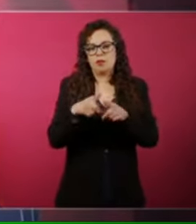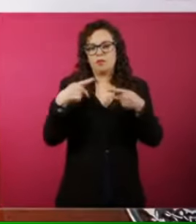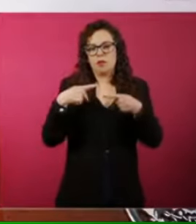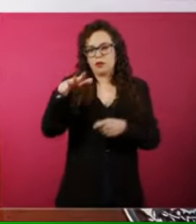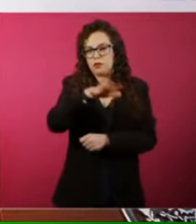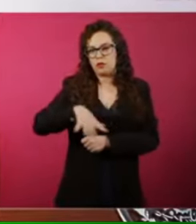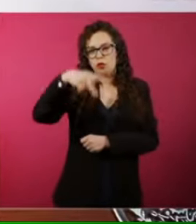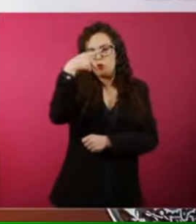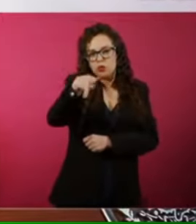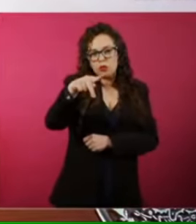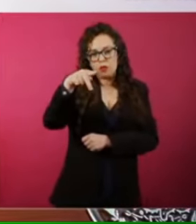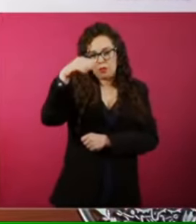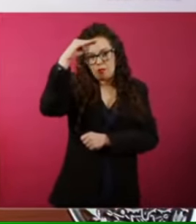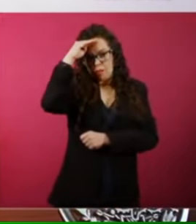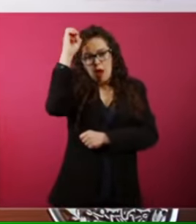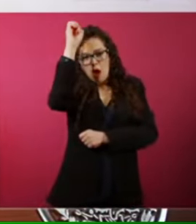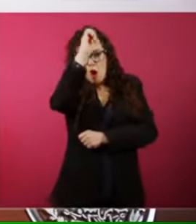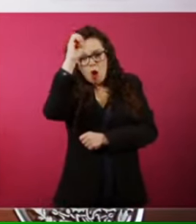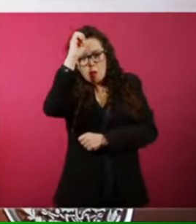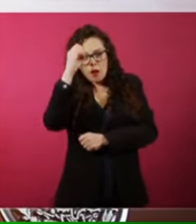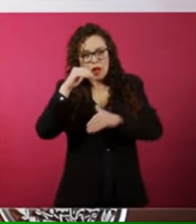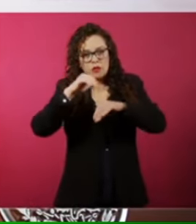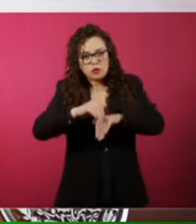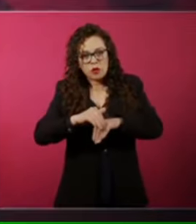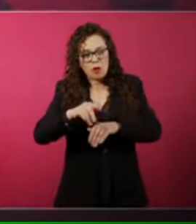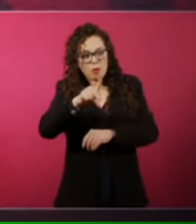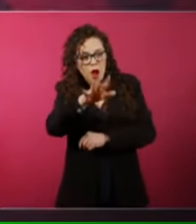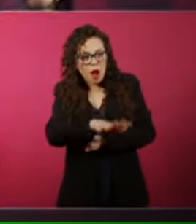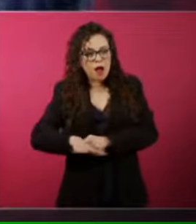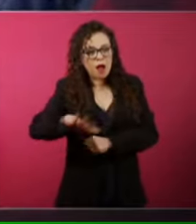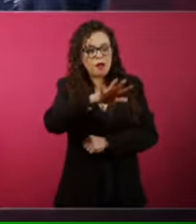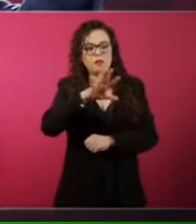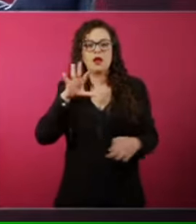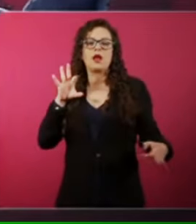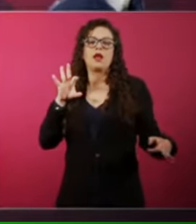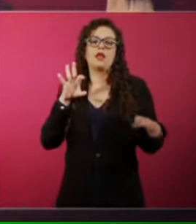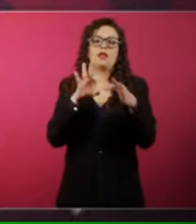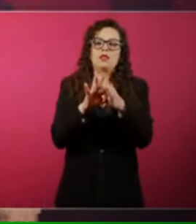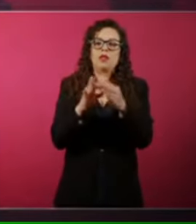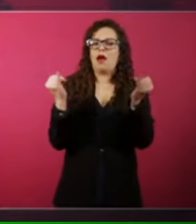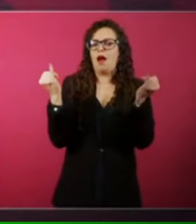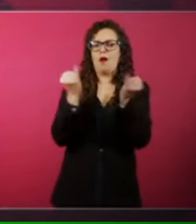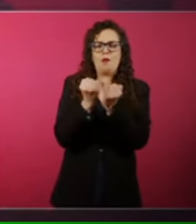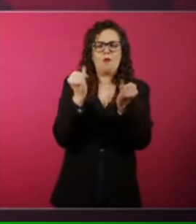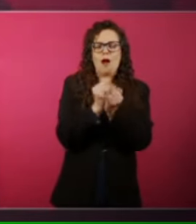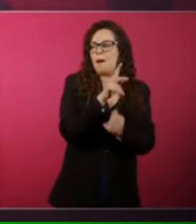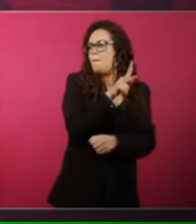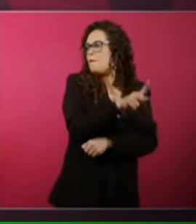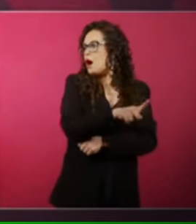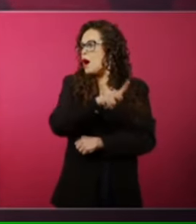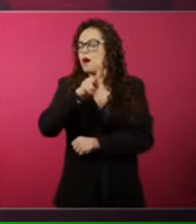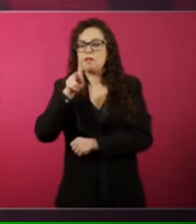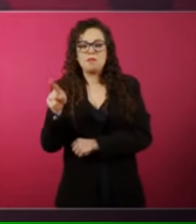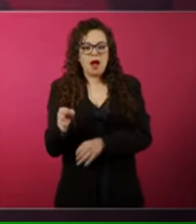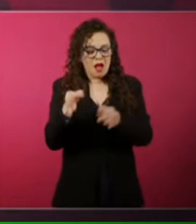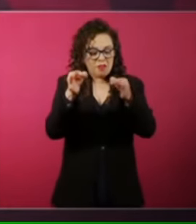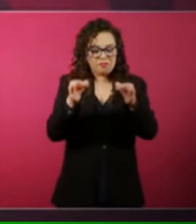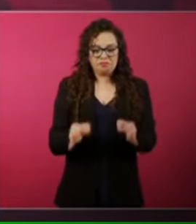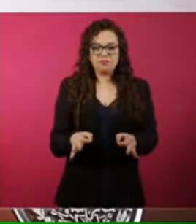de los pueblos. Entonces, lo que